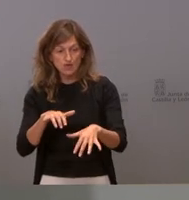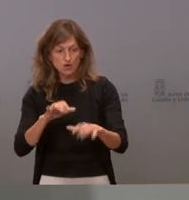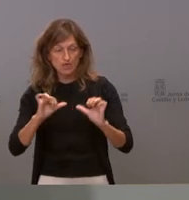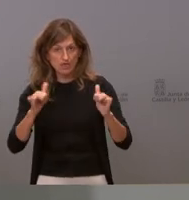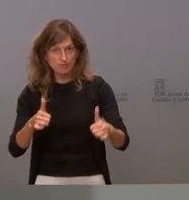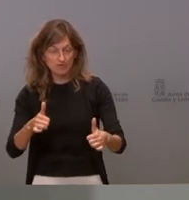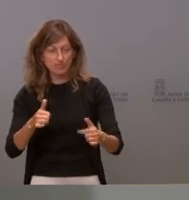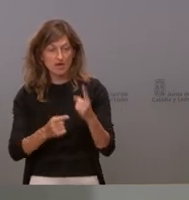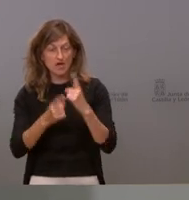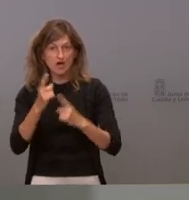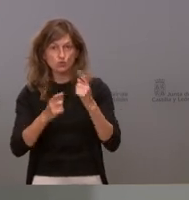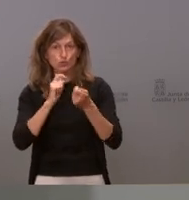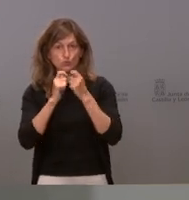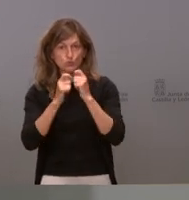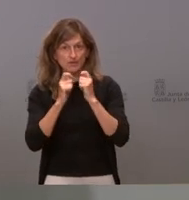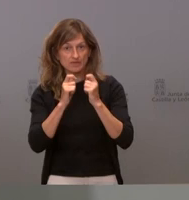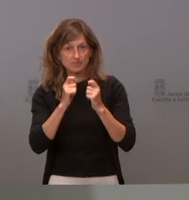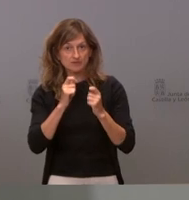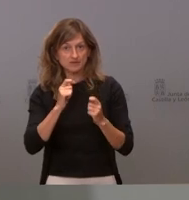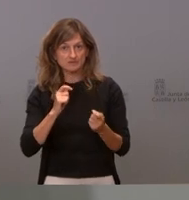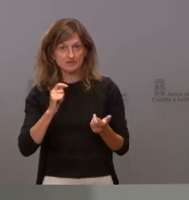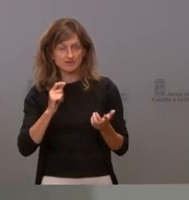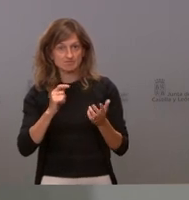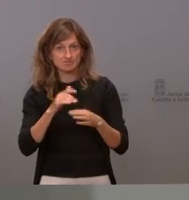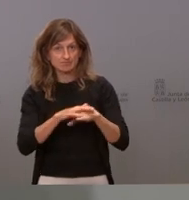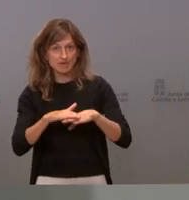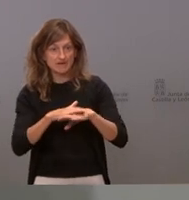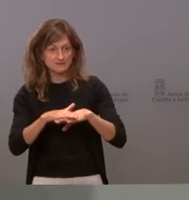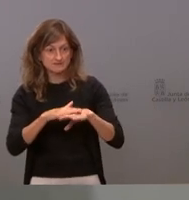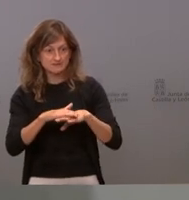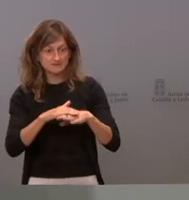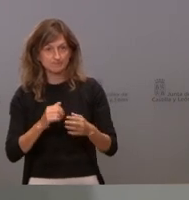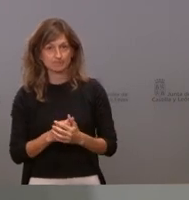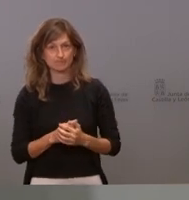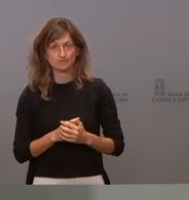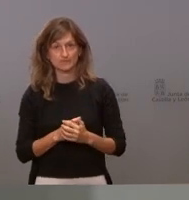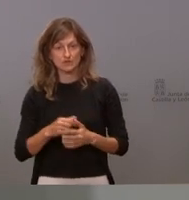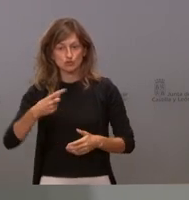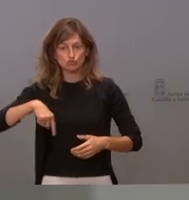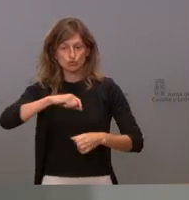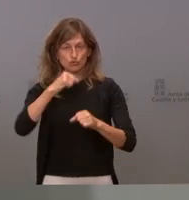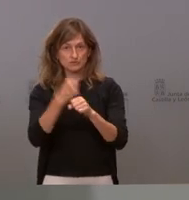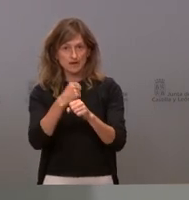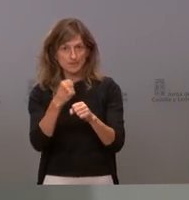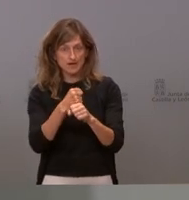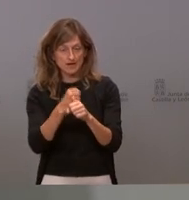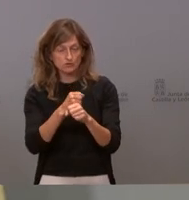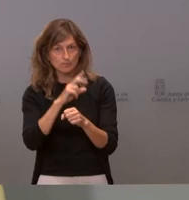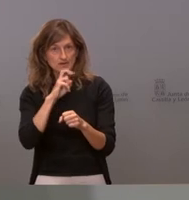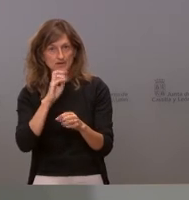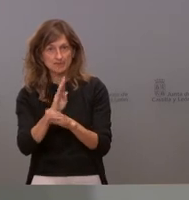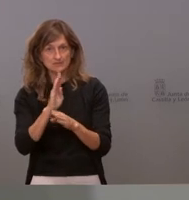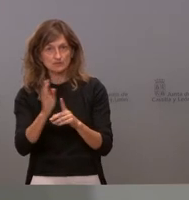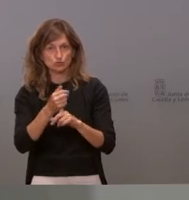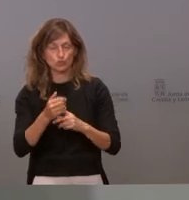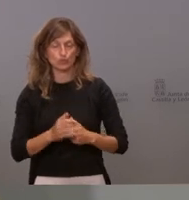alguno ha ido a dar ruedas de prensa en alpargatas lo más en que hemos estado es trabajando para obtener soluciones por